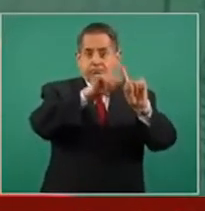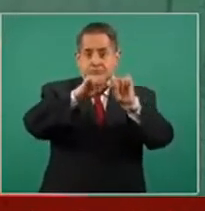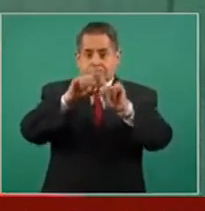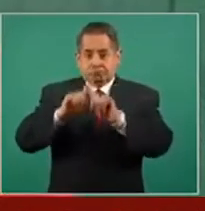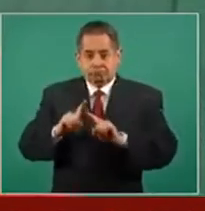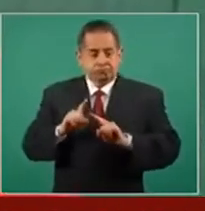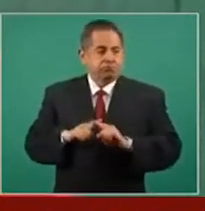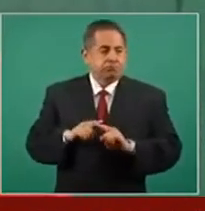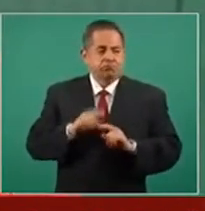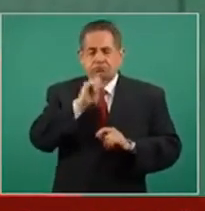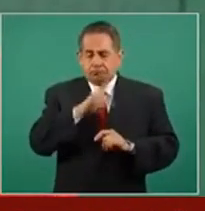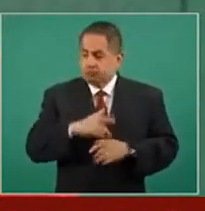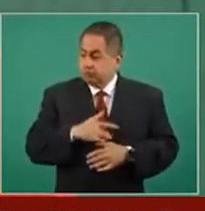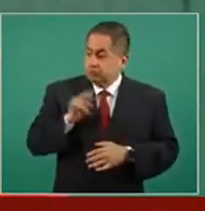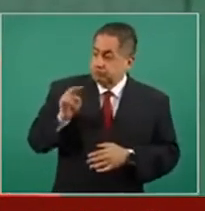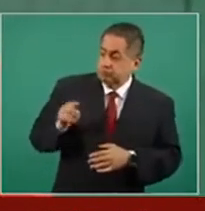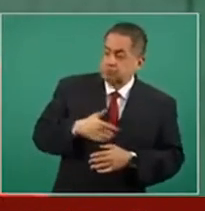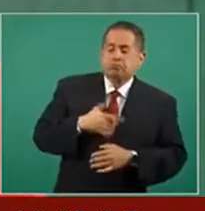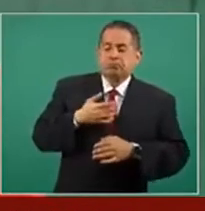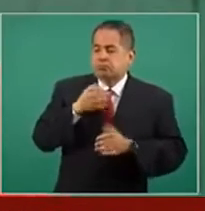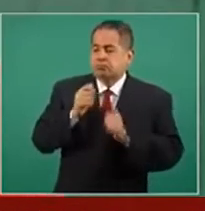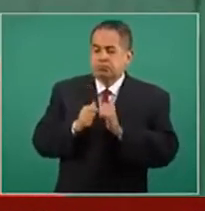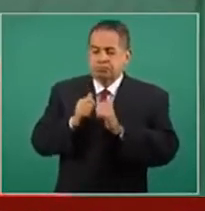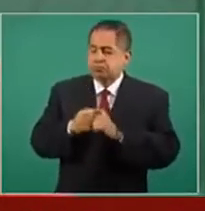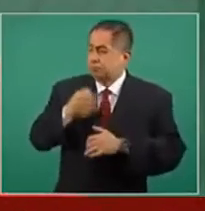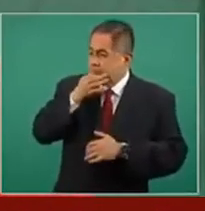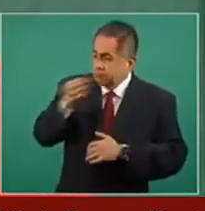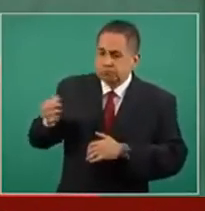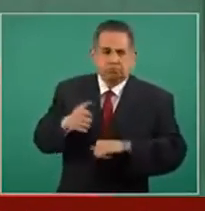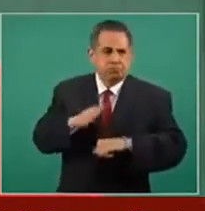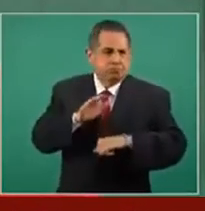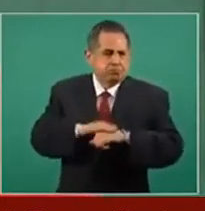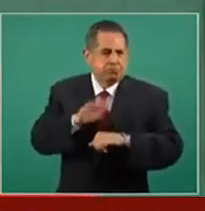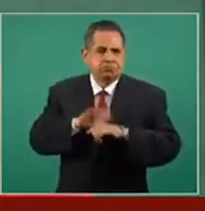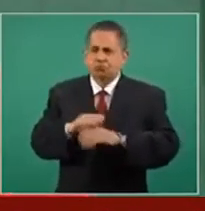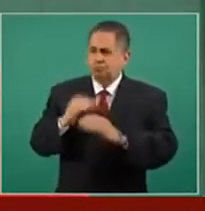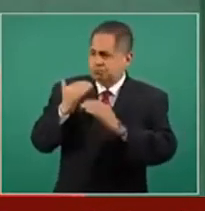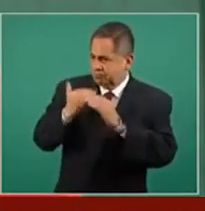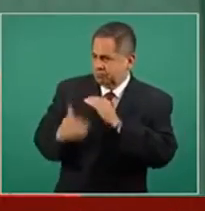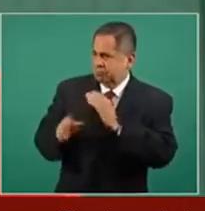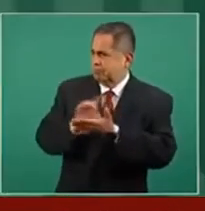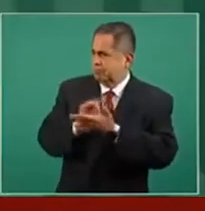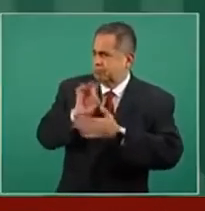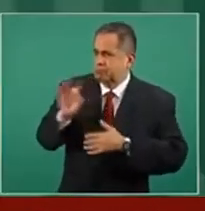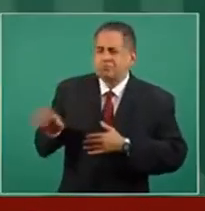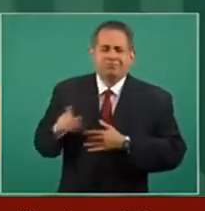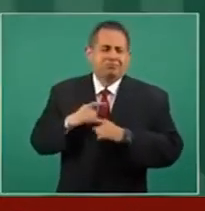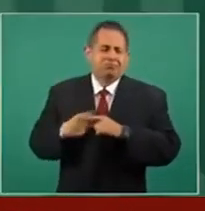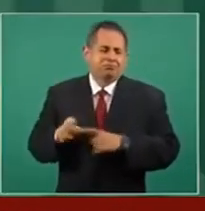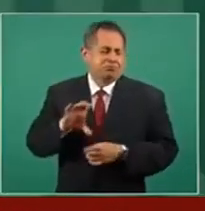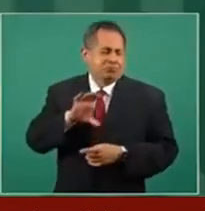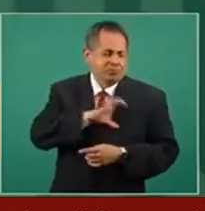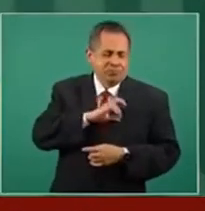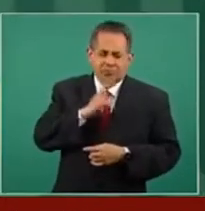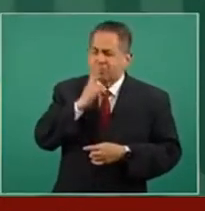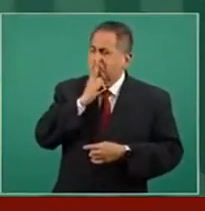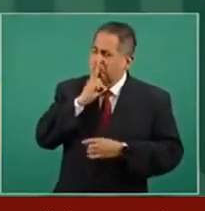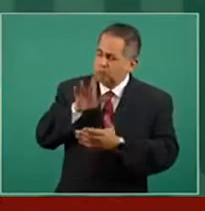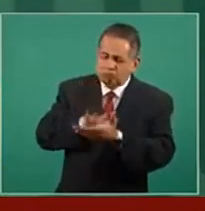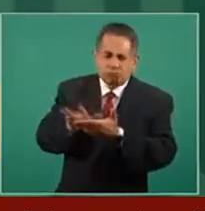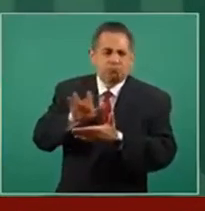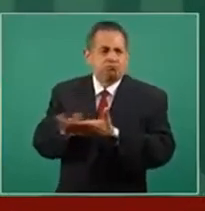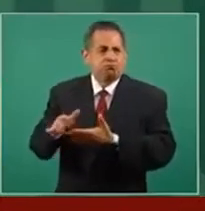que también han dado muestras y han mandado muestras de afecto, de solidaridad,